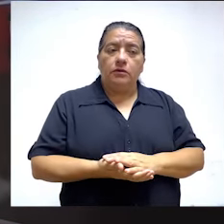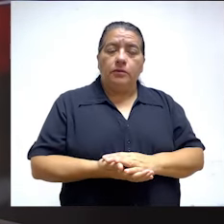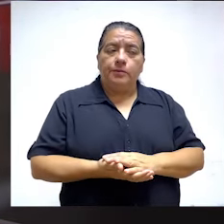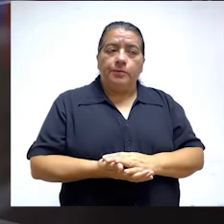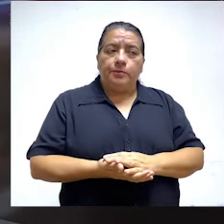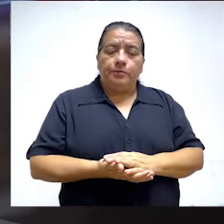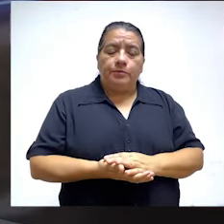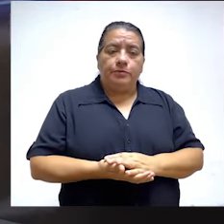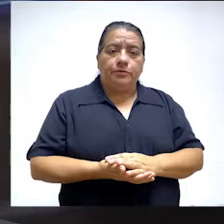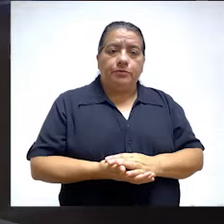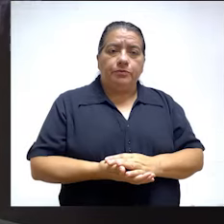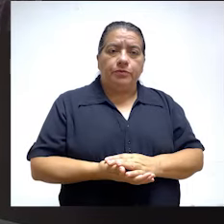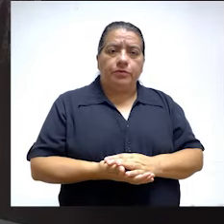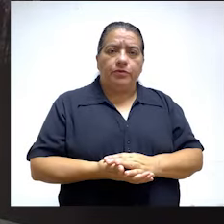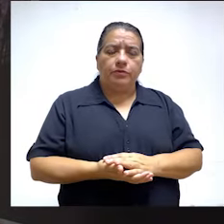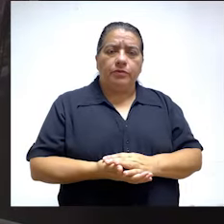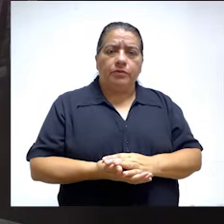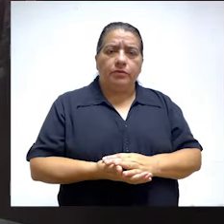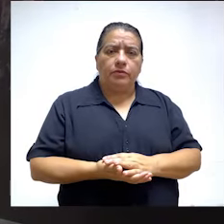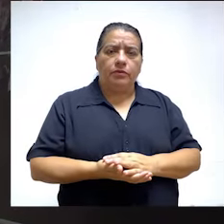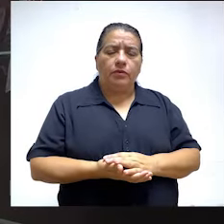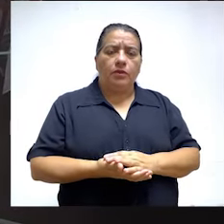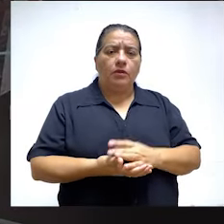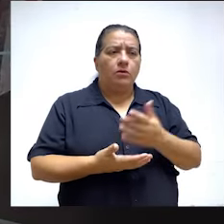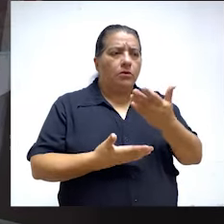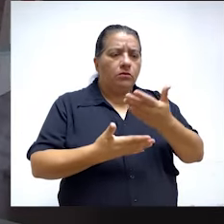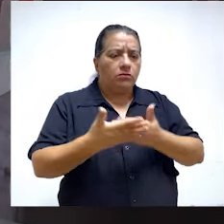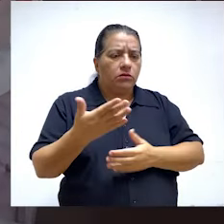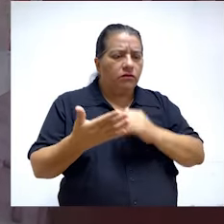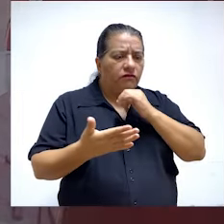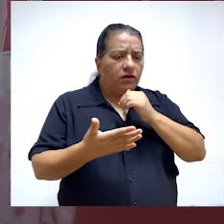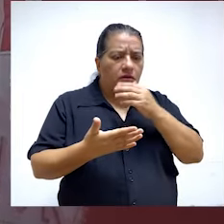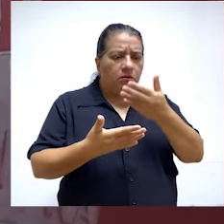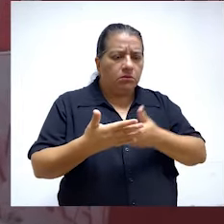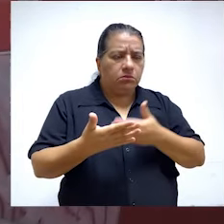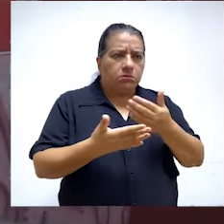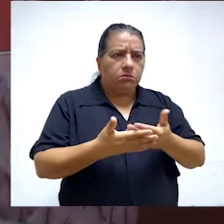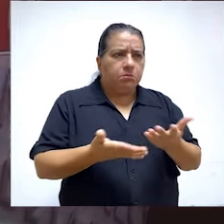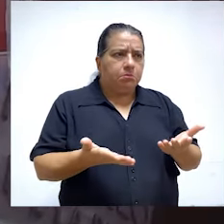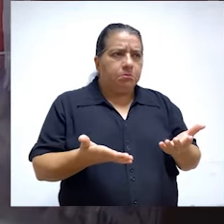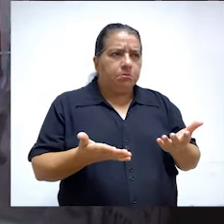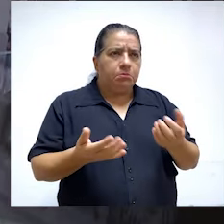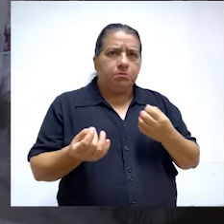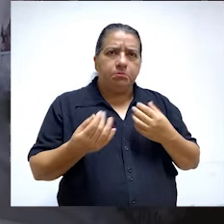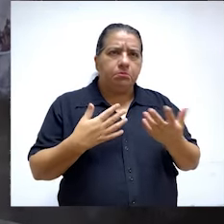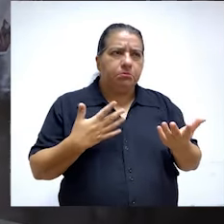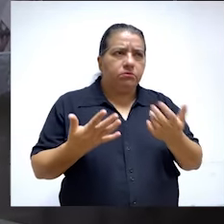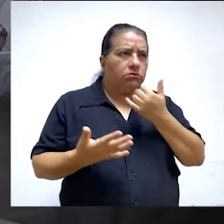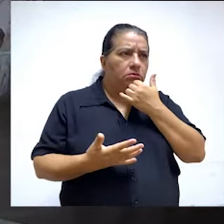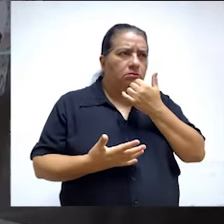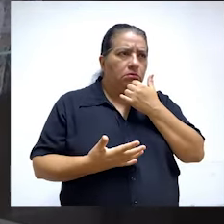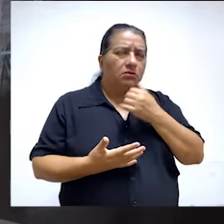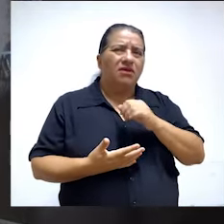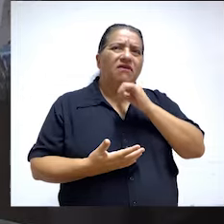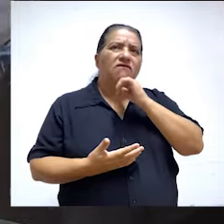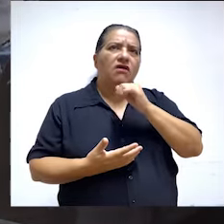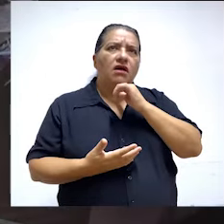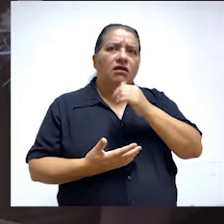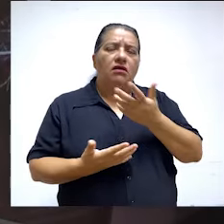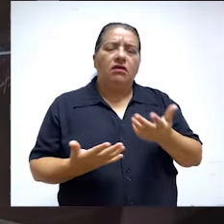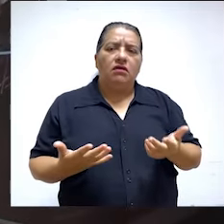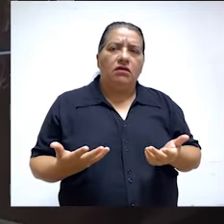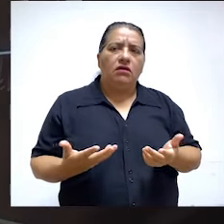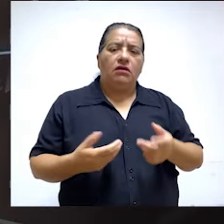la no emisión de estos informes, nos han comentado que por